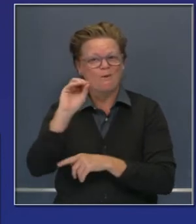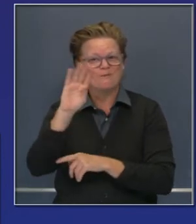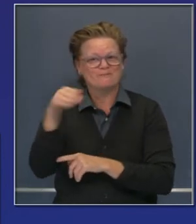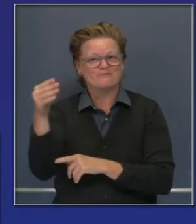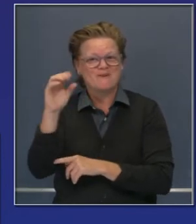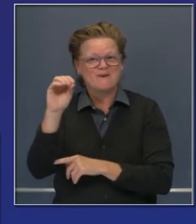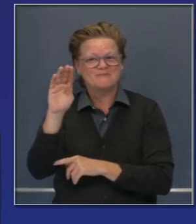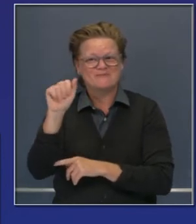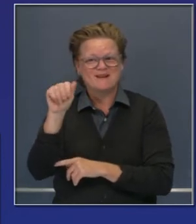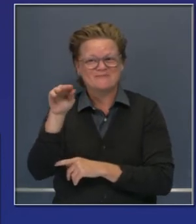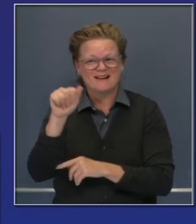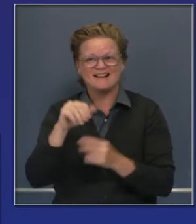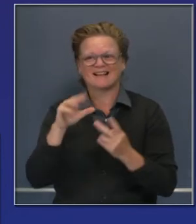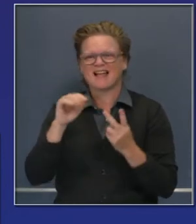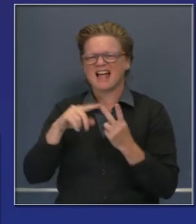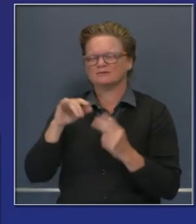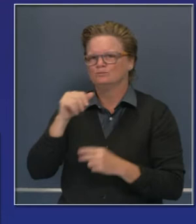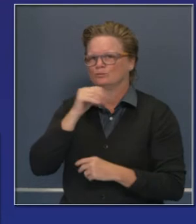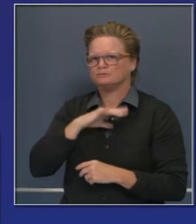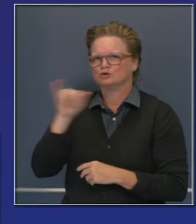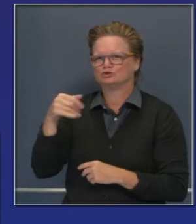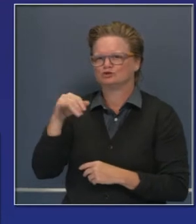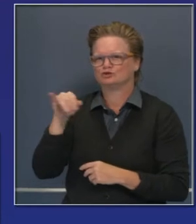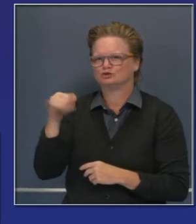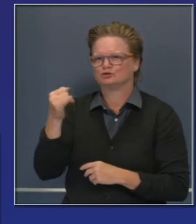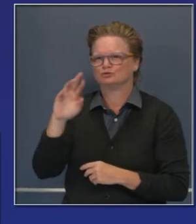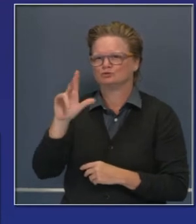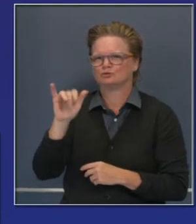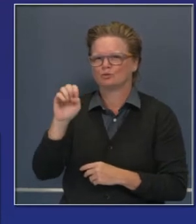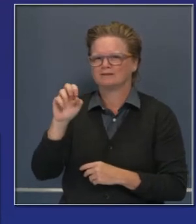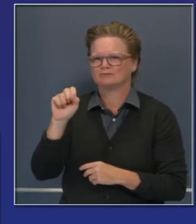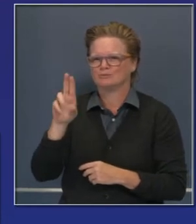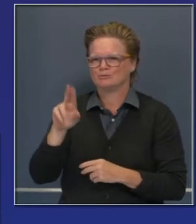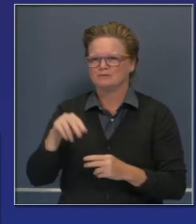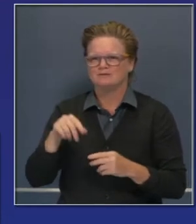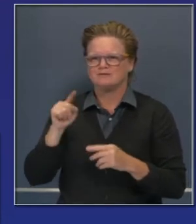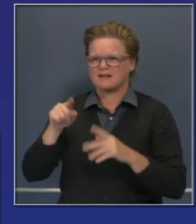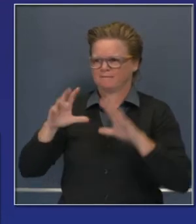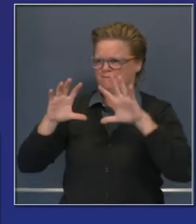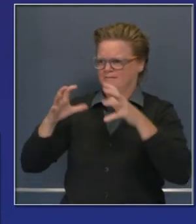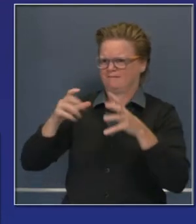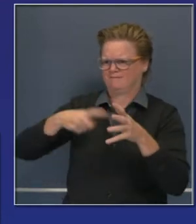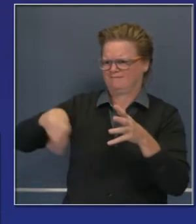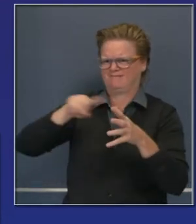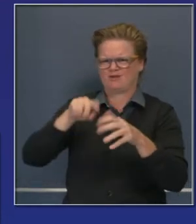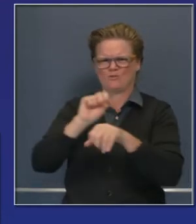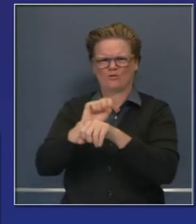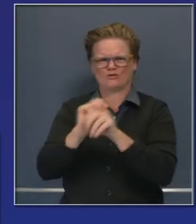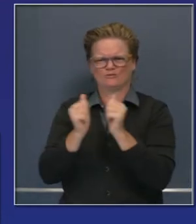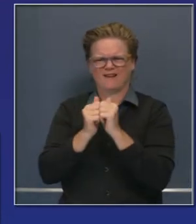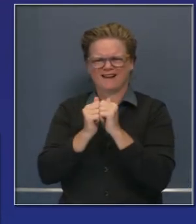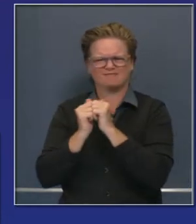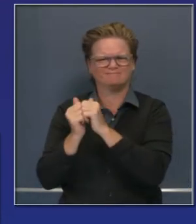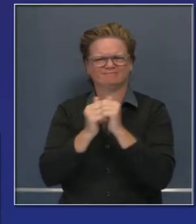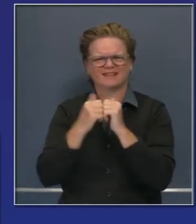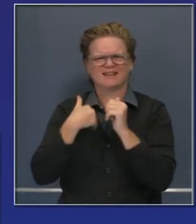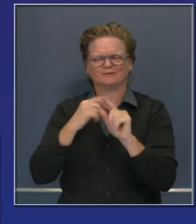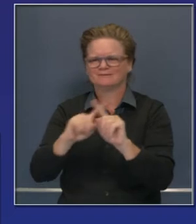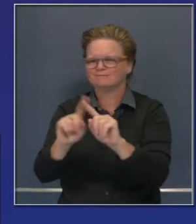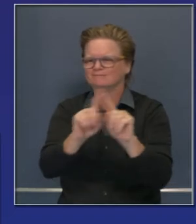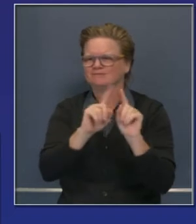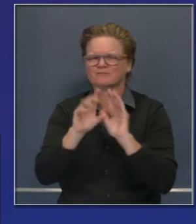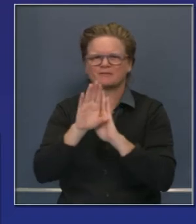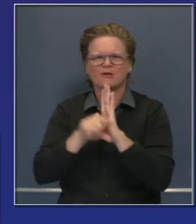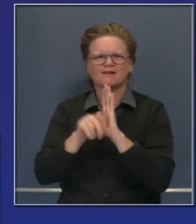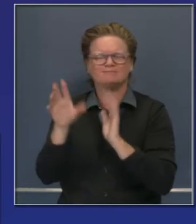Y ella ayudó a proporcionarnos información de la perspectiva del sector privado. Desde el punto de vista de tecnología,